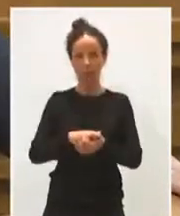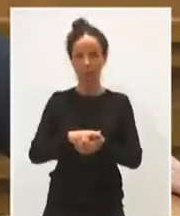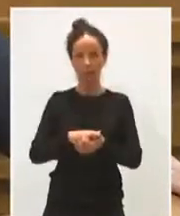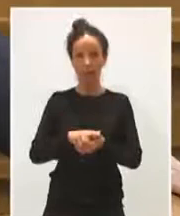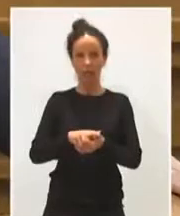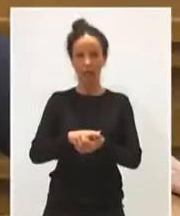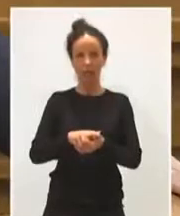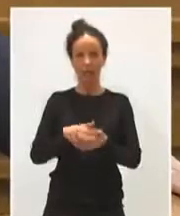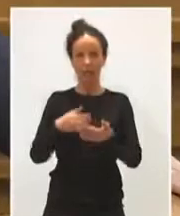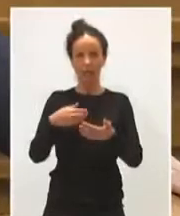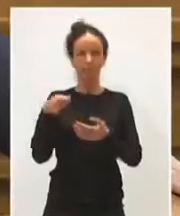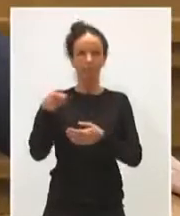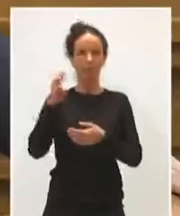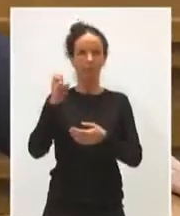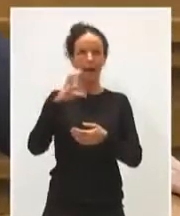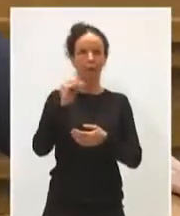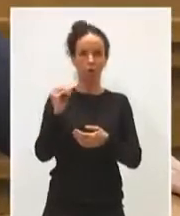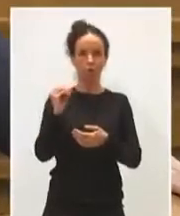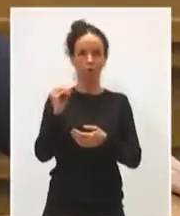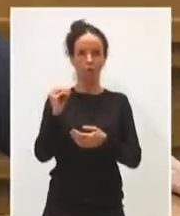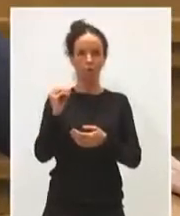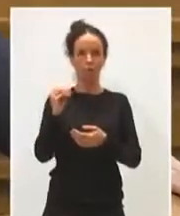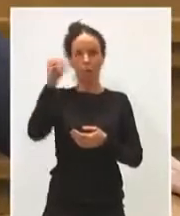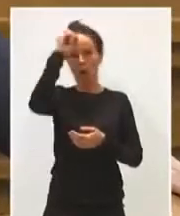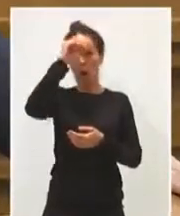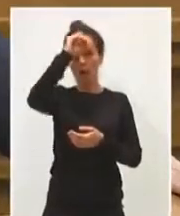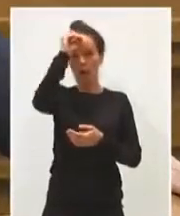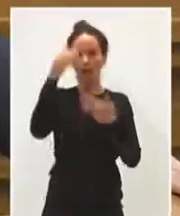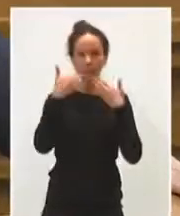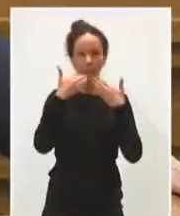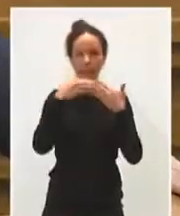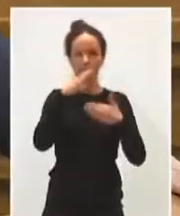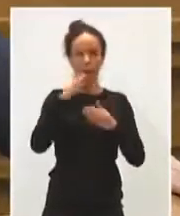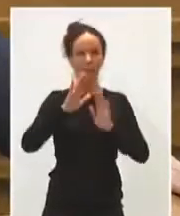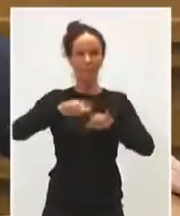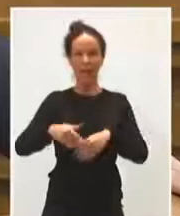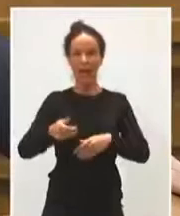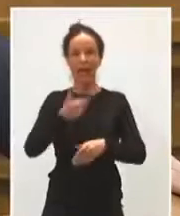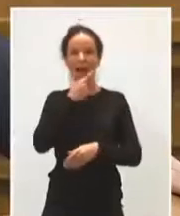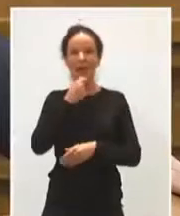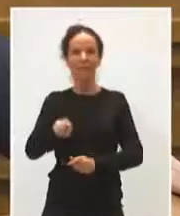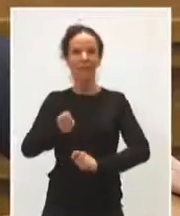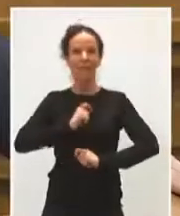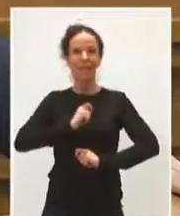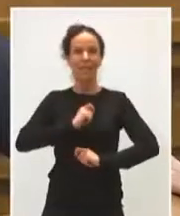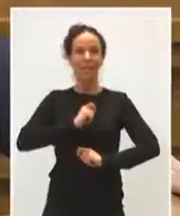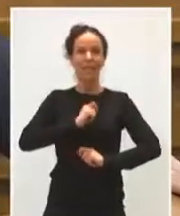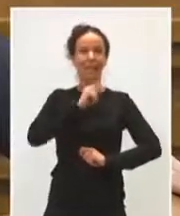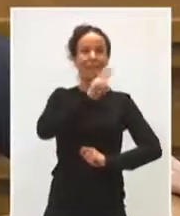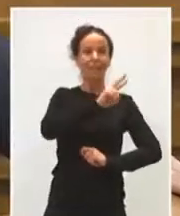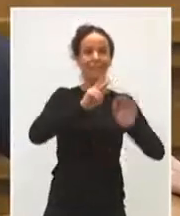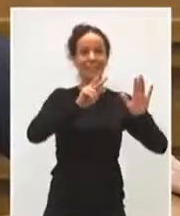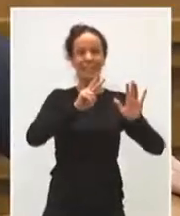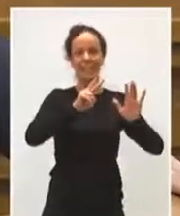veces, Paco, con tus opiniones, porque nos ha facilitado subir de 27 a 40